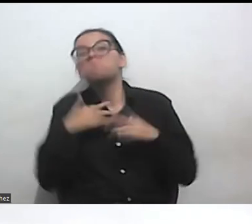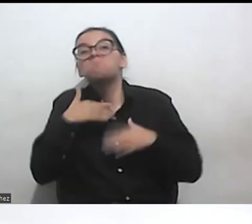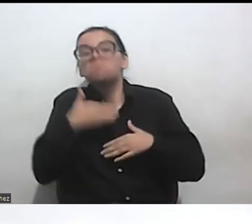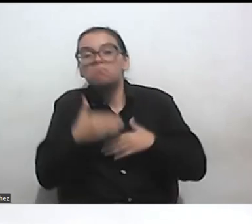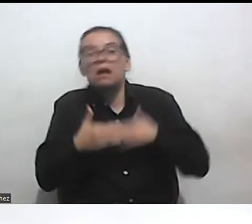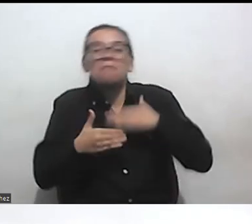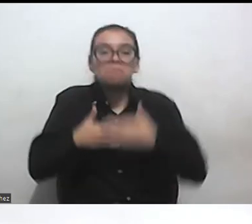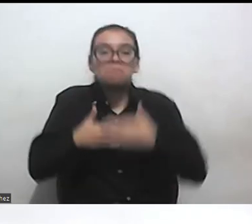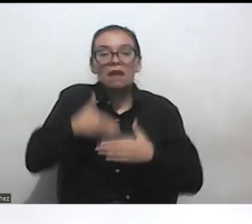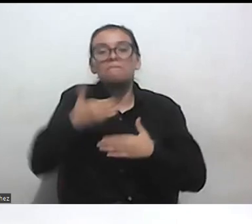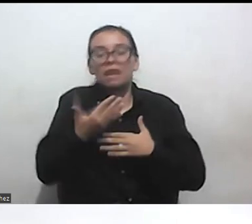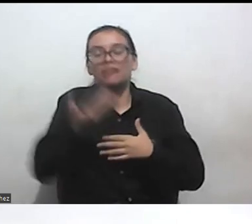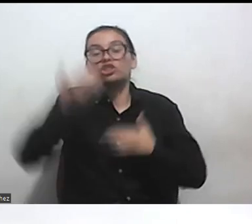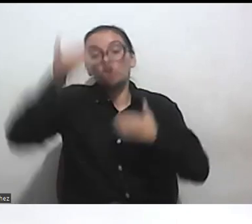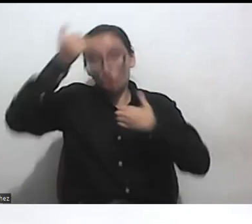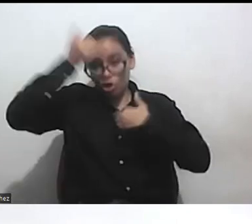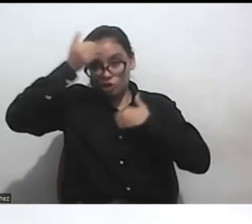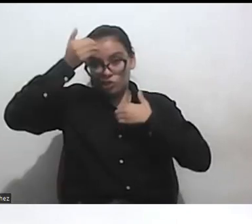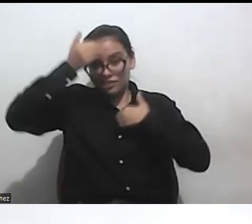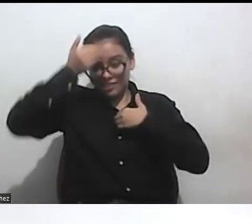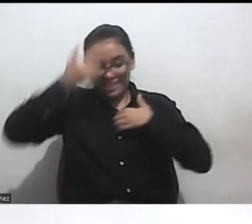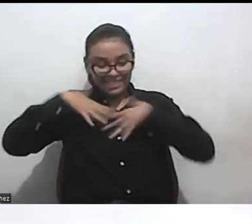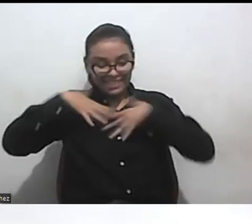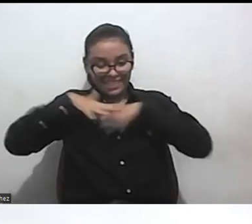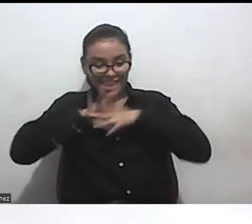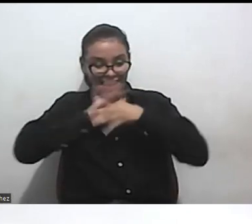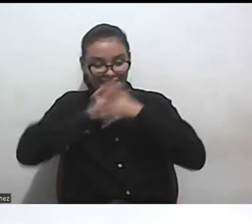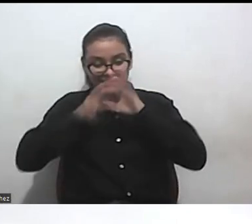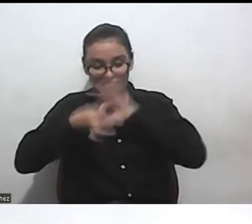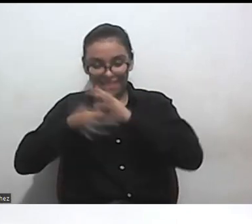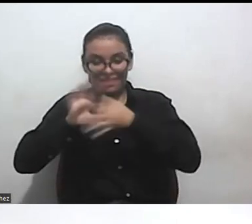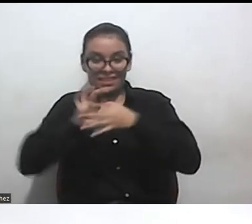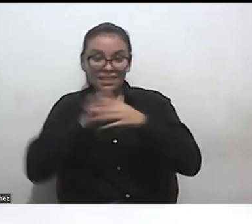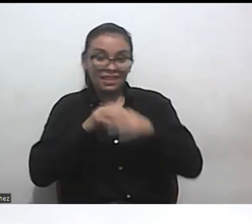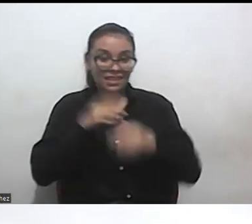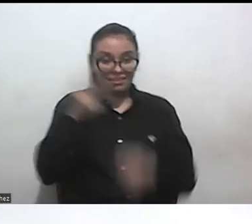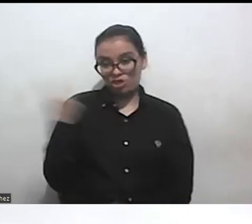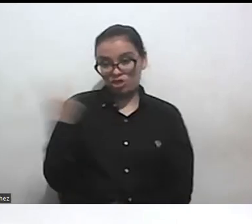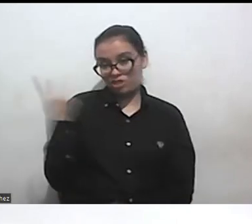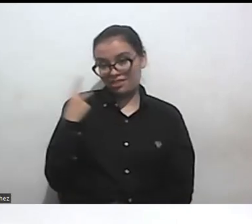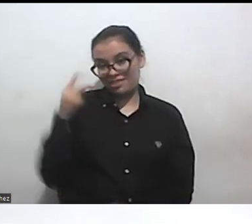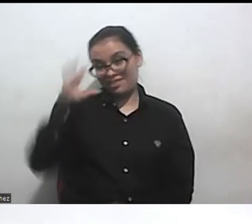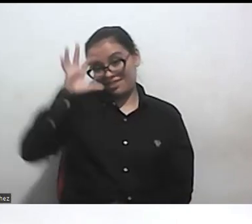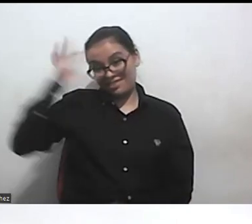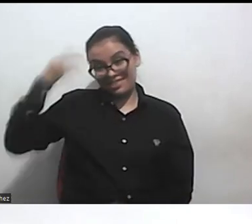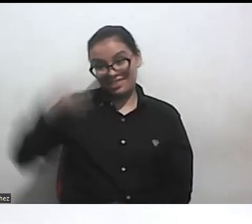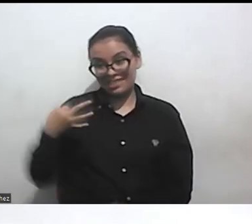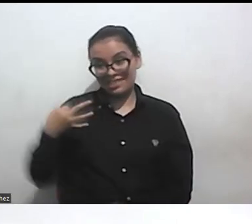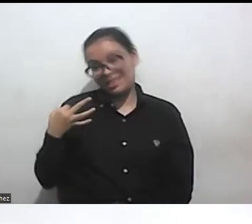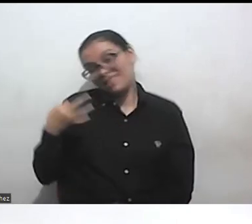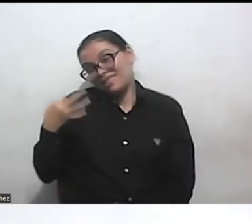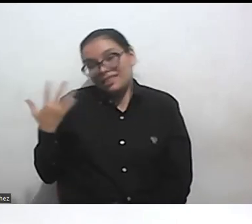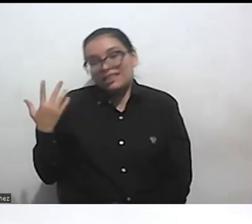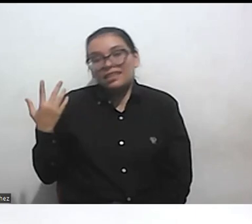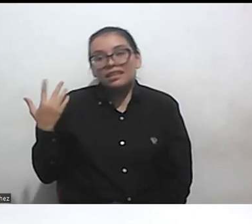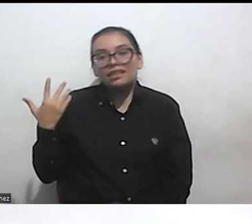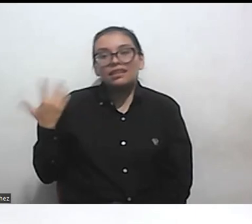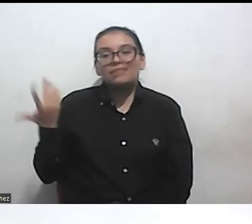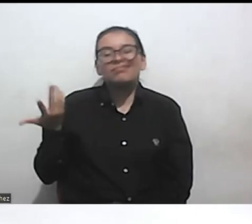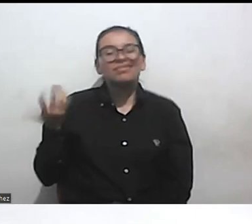y también pues Andrea y yo como obviamente ponentes de un conversatorio que es sobre